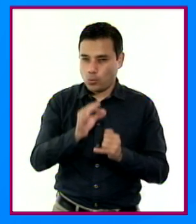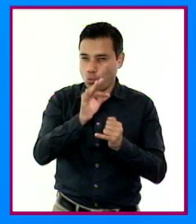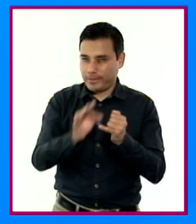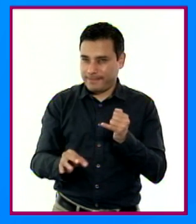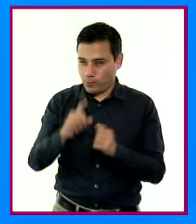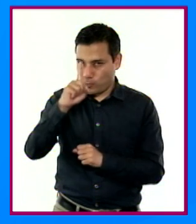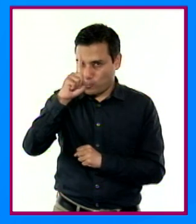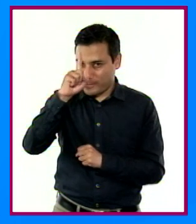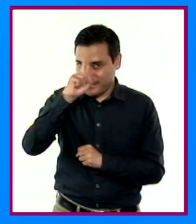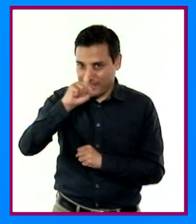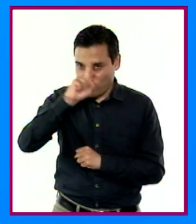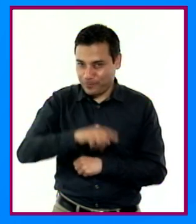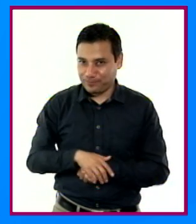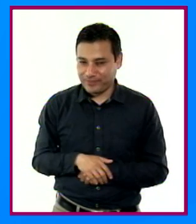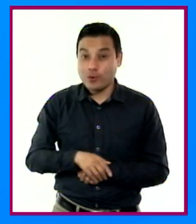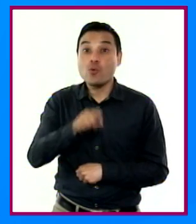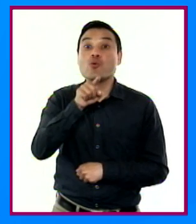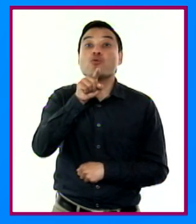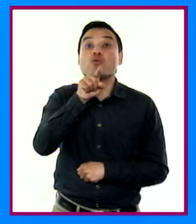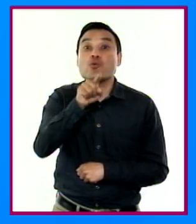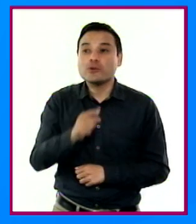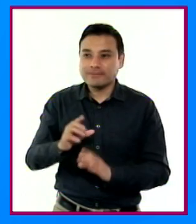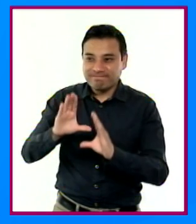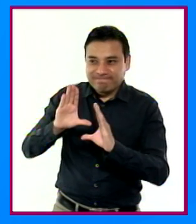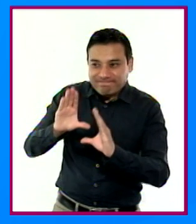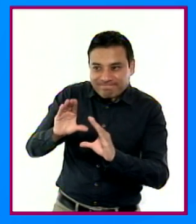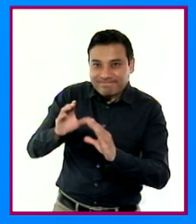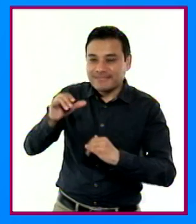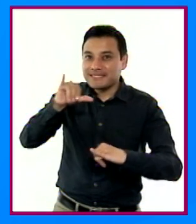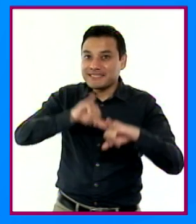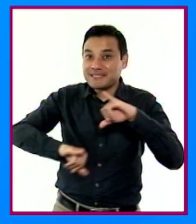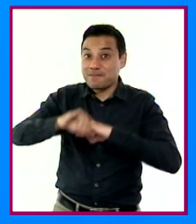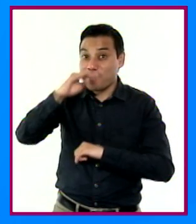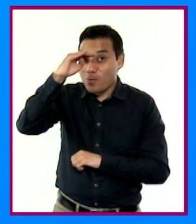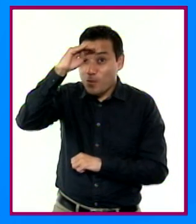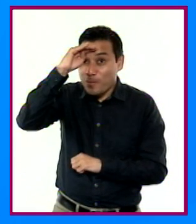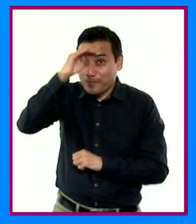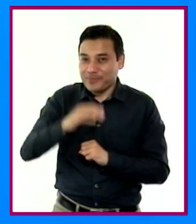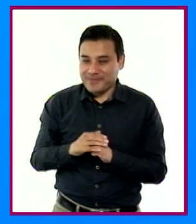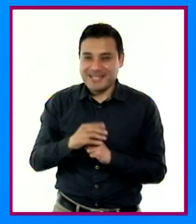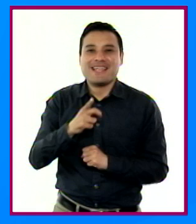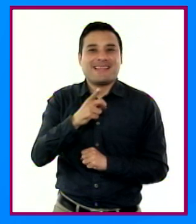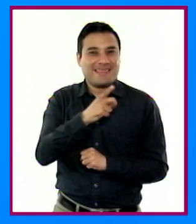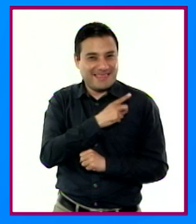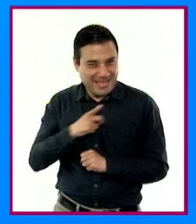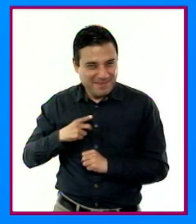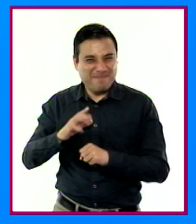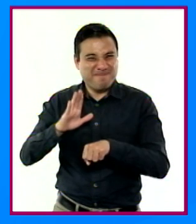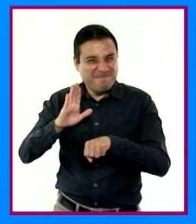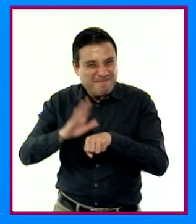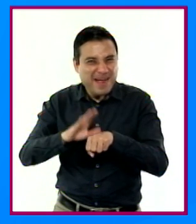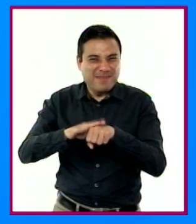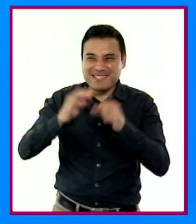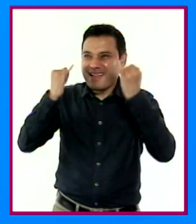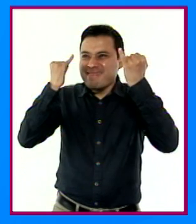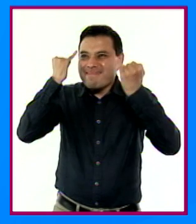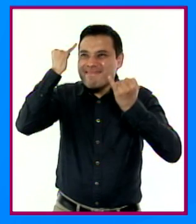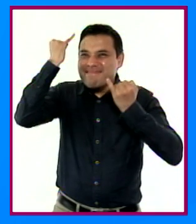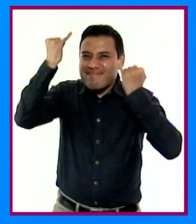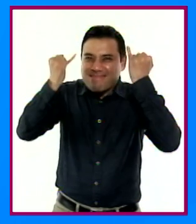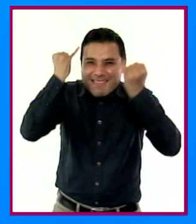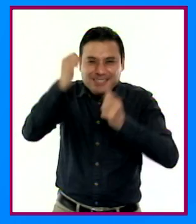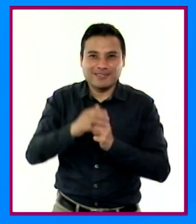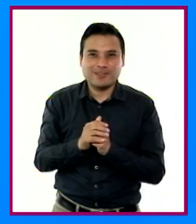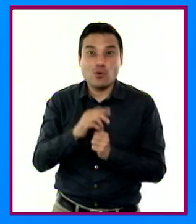Finalmente, les invitamos a darle vida al campo formativo, saberes y pensamiento científico y a construir nuevas